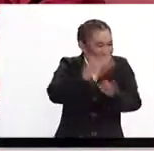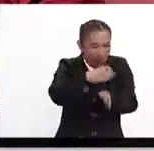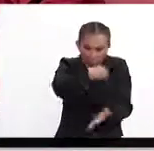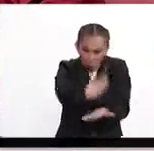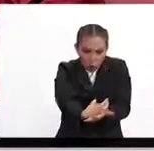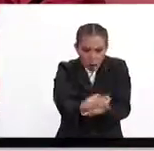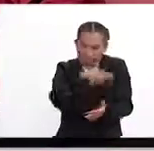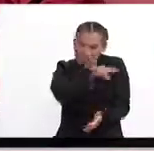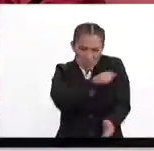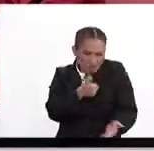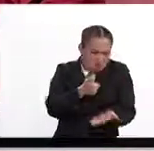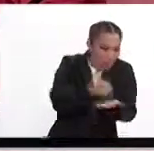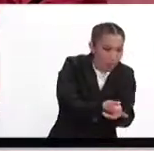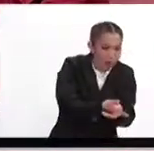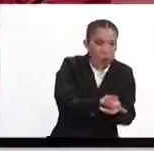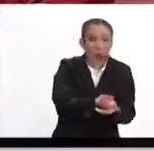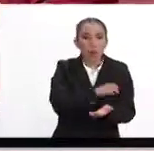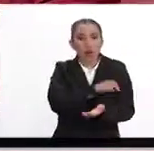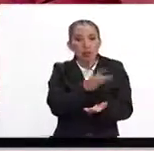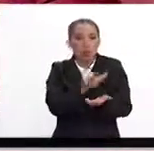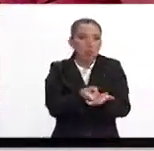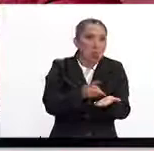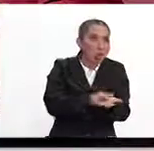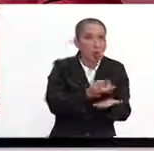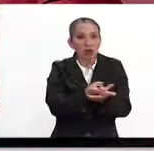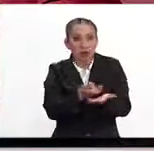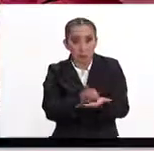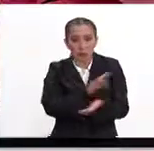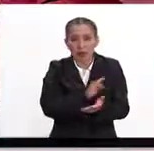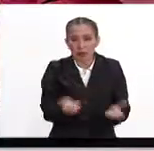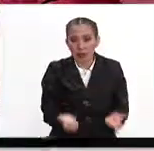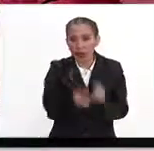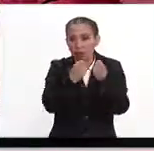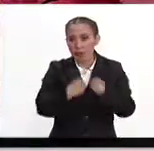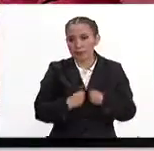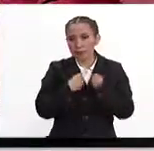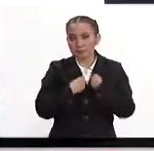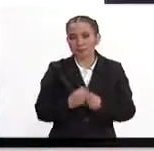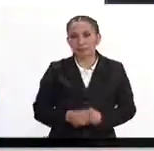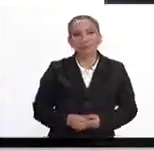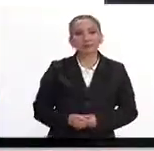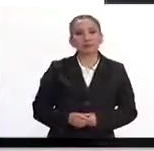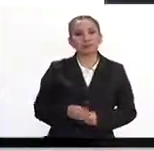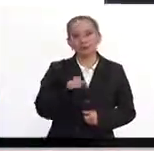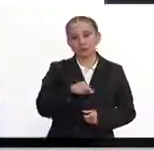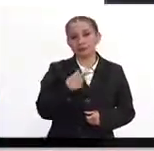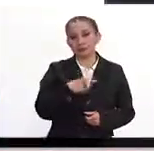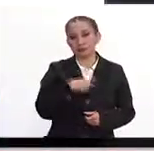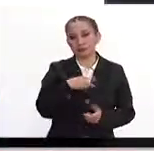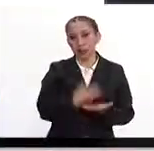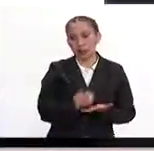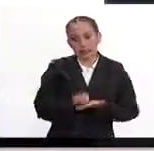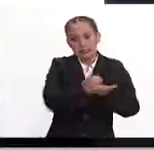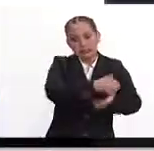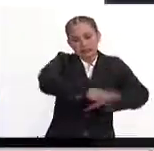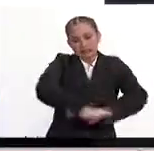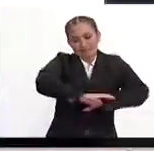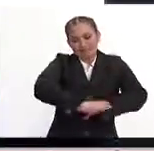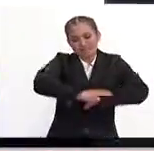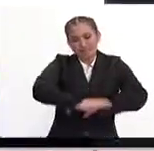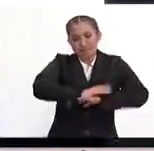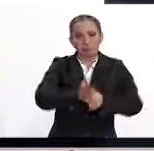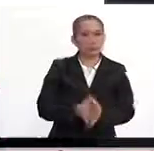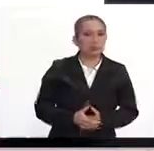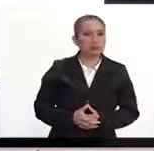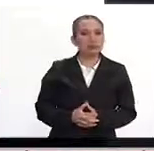se puede duplicar o triplicar la probabilidad de supervivencia de la víctima que está recibiendo la reanimación